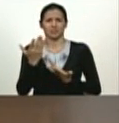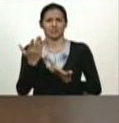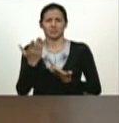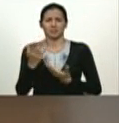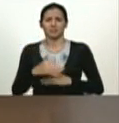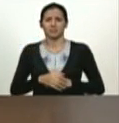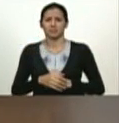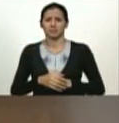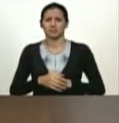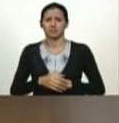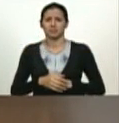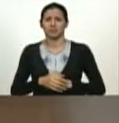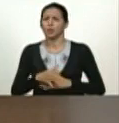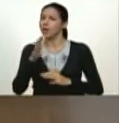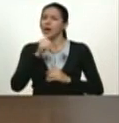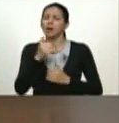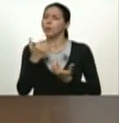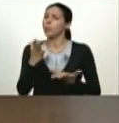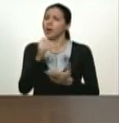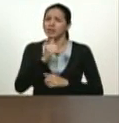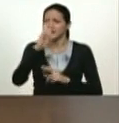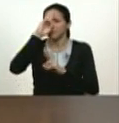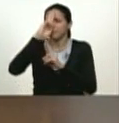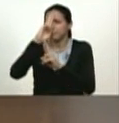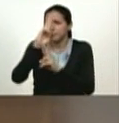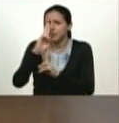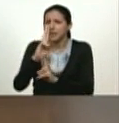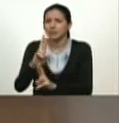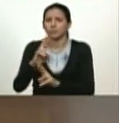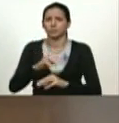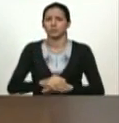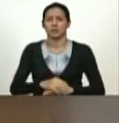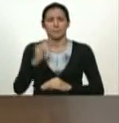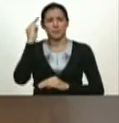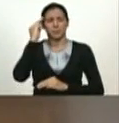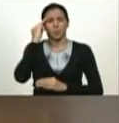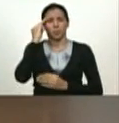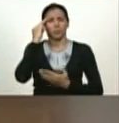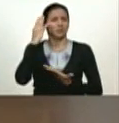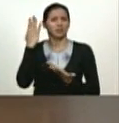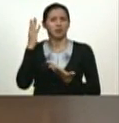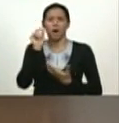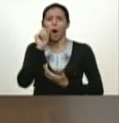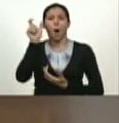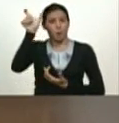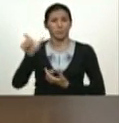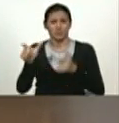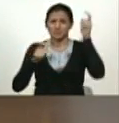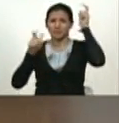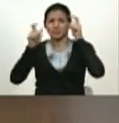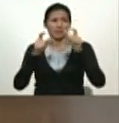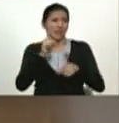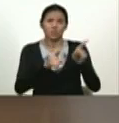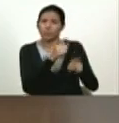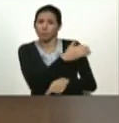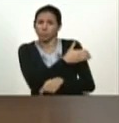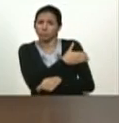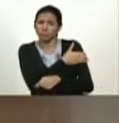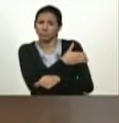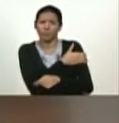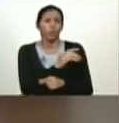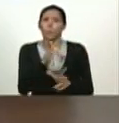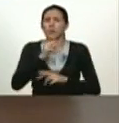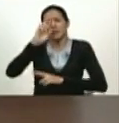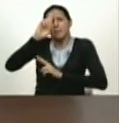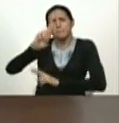nobles de millones de venezolanos. No respeta la memoria noble de un hombre que murió cuando partió. Era presidente en